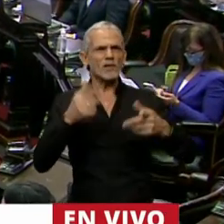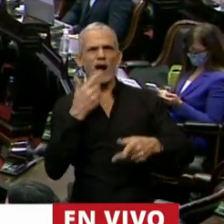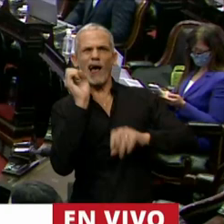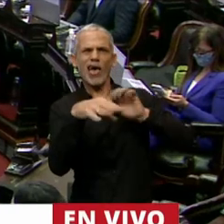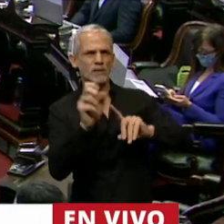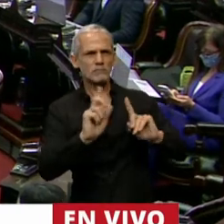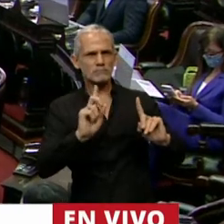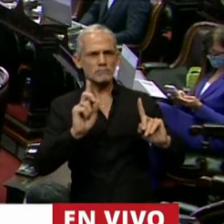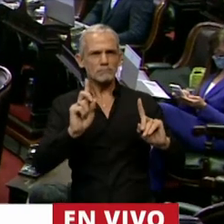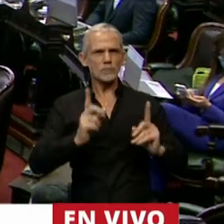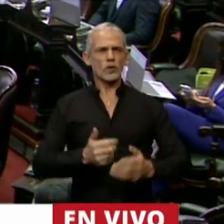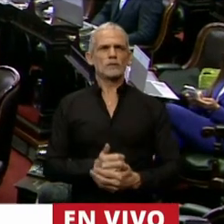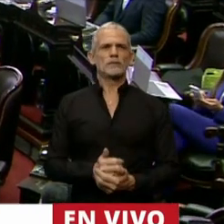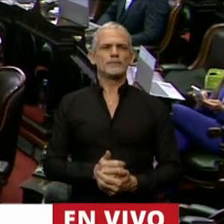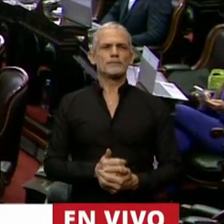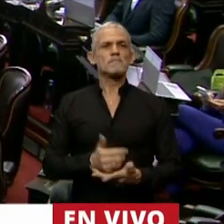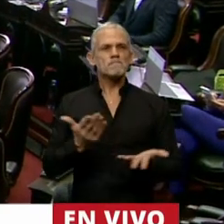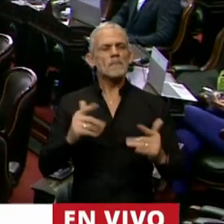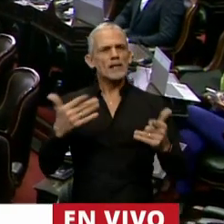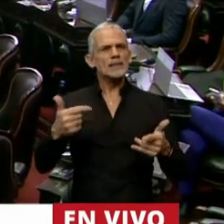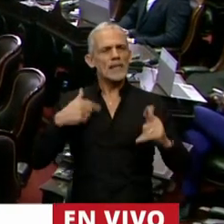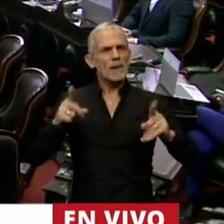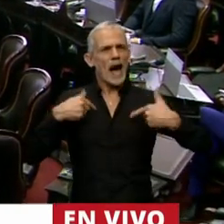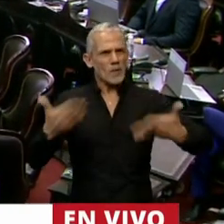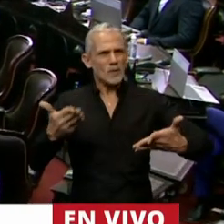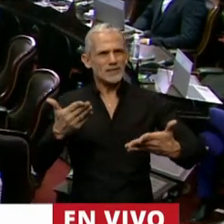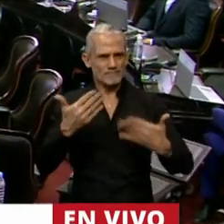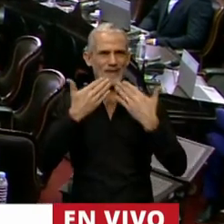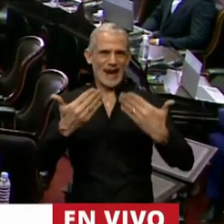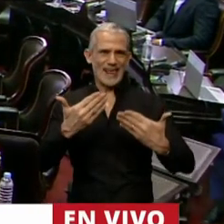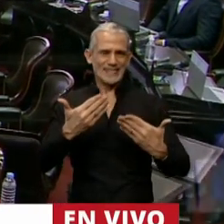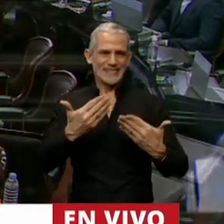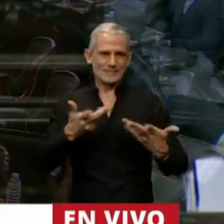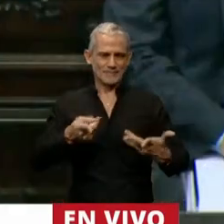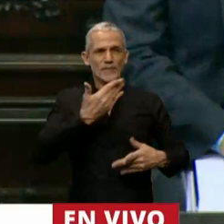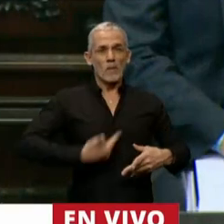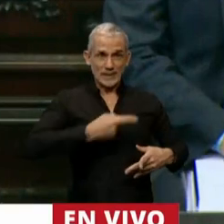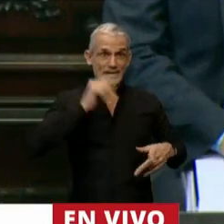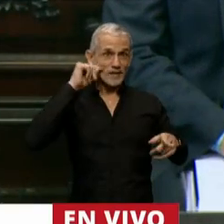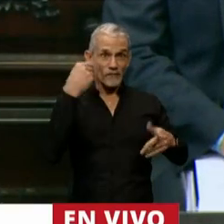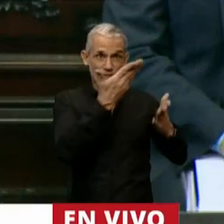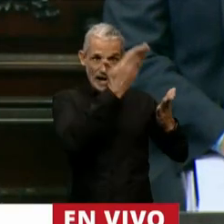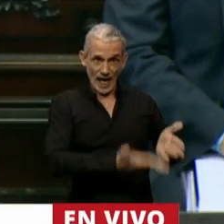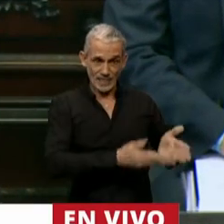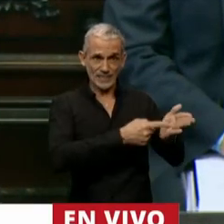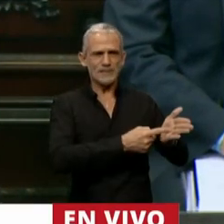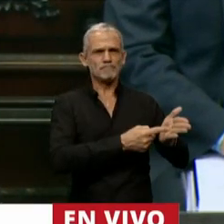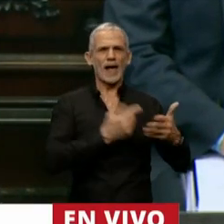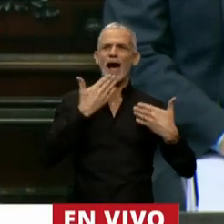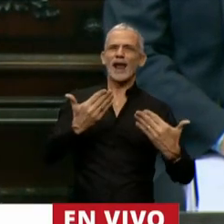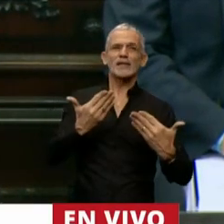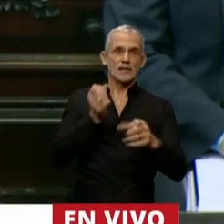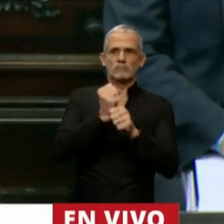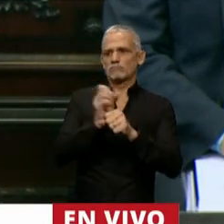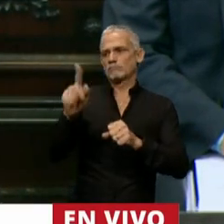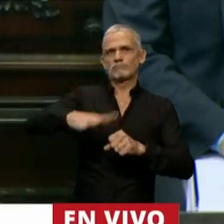Quiero también aprovechar para agradecer en nombre del presidente, de Alberto Fernández, agradecer la